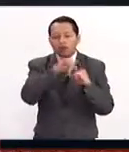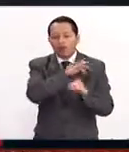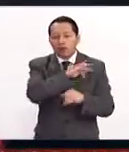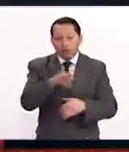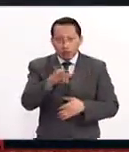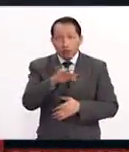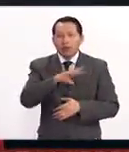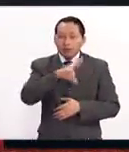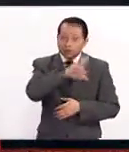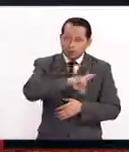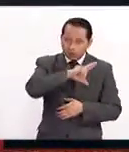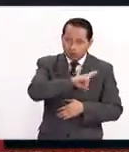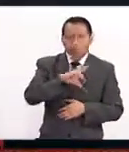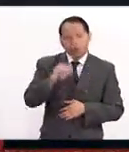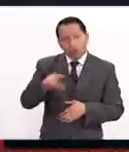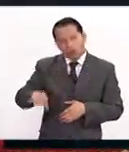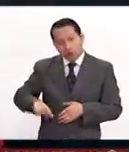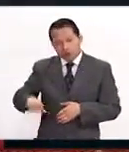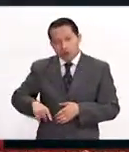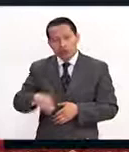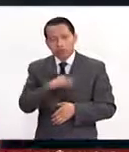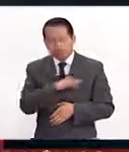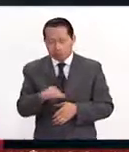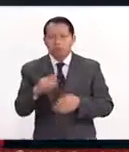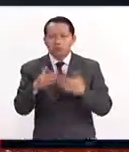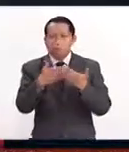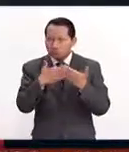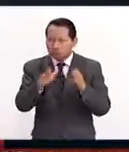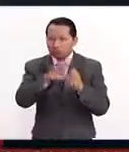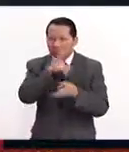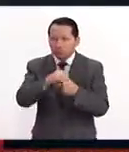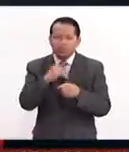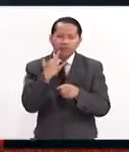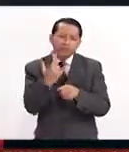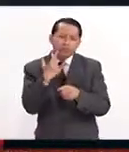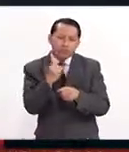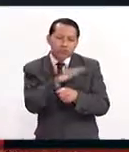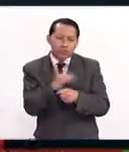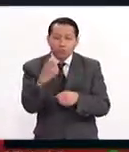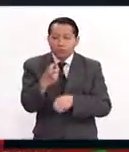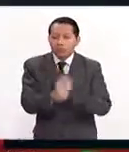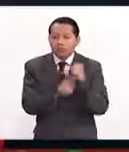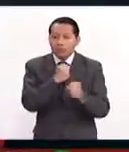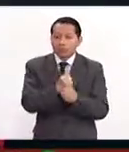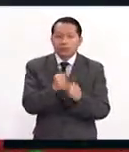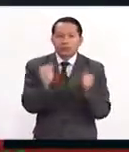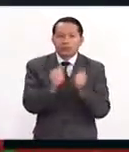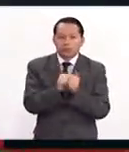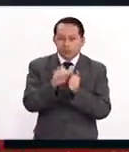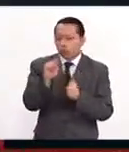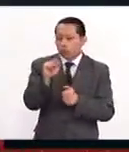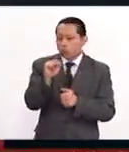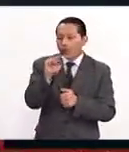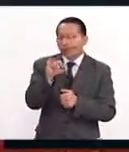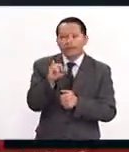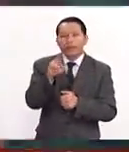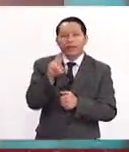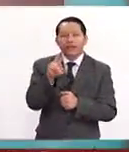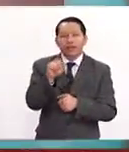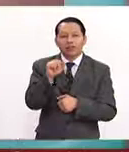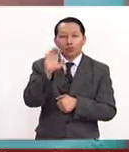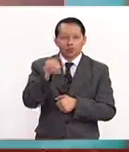como públicas, estemos uniendo esfuerzos para esto. Entonces, este año contamos con Universo Museo de las Ciencias,